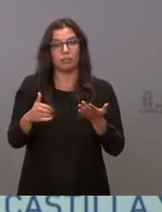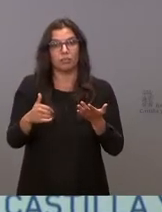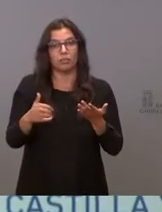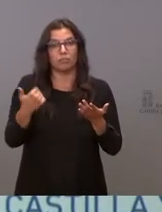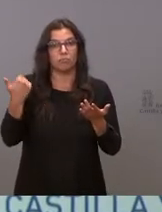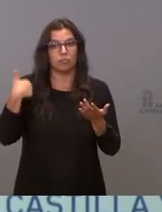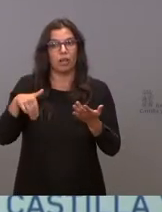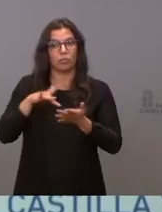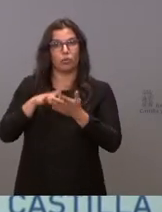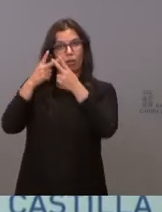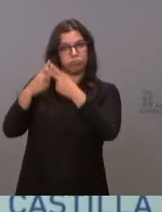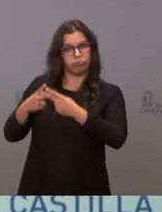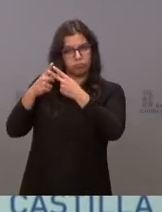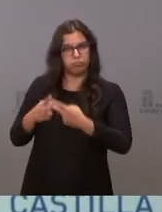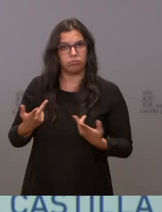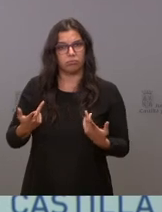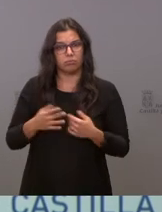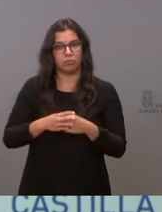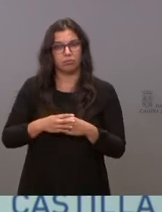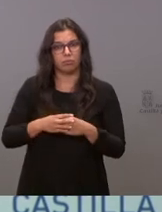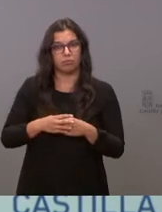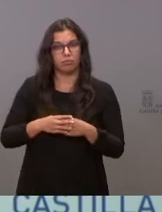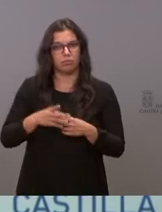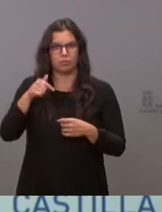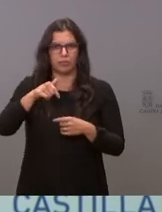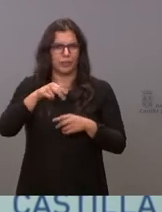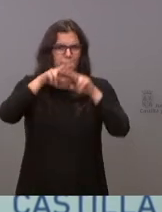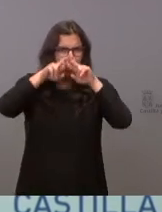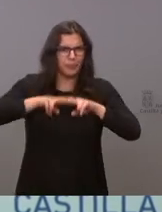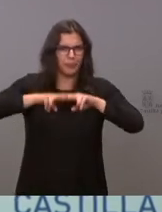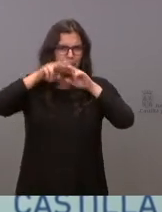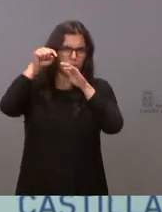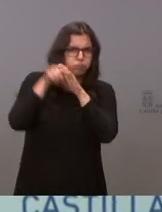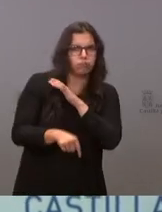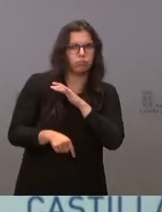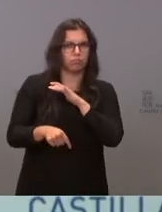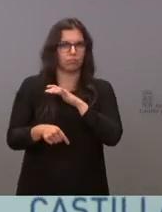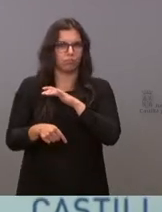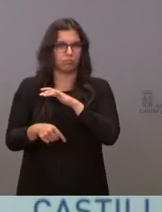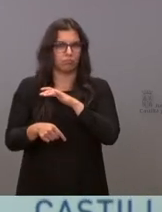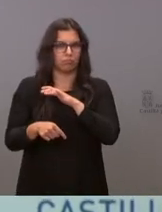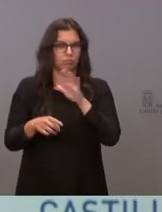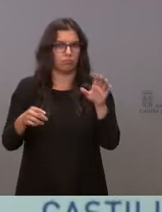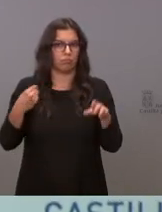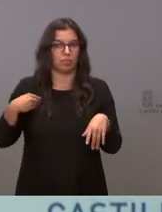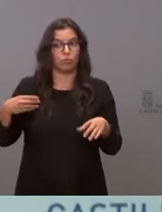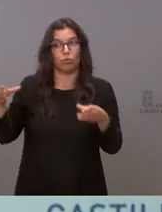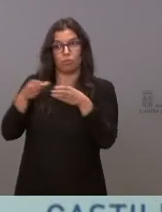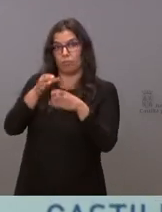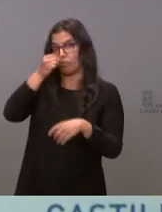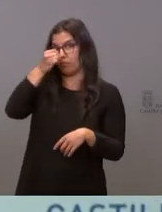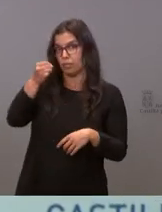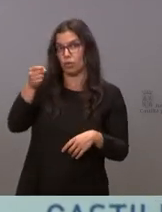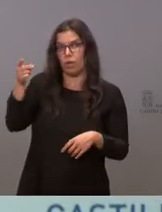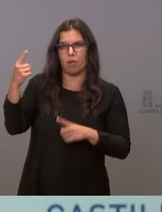Y he de decirle que ha sido sometida a esa prueba con toda la intensidad de la que el Partido Socialista ha